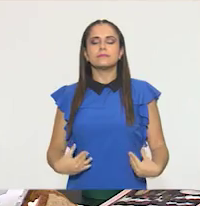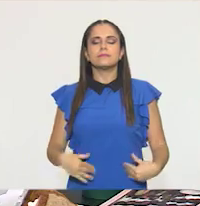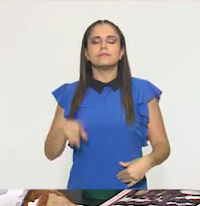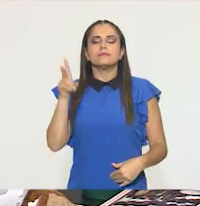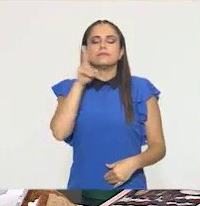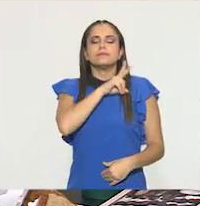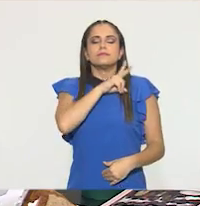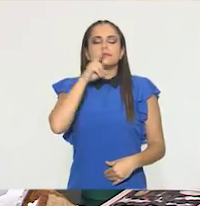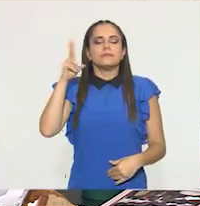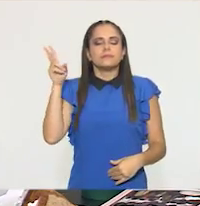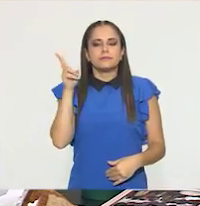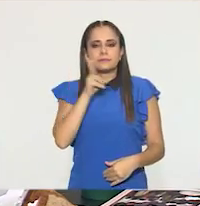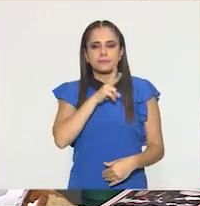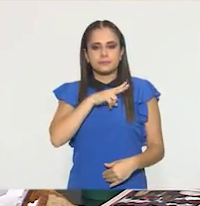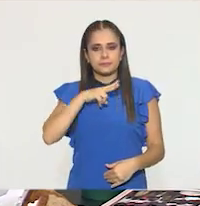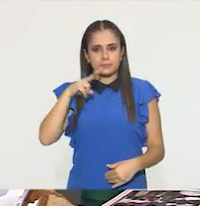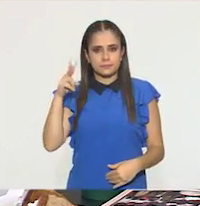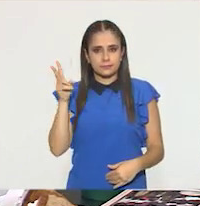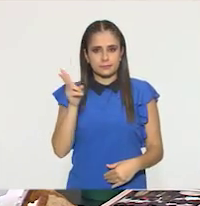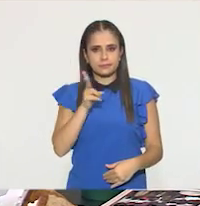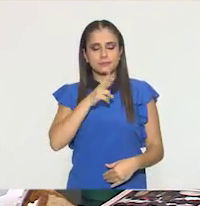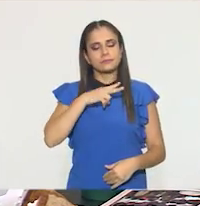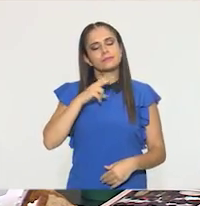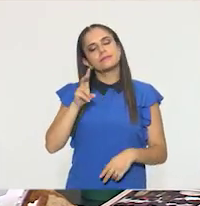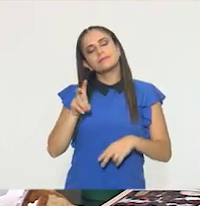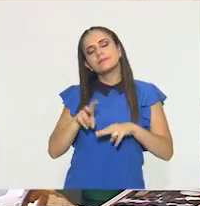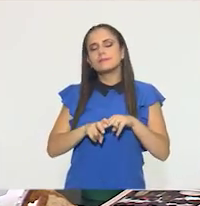la respiración. Acomódense más.